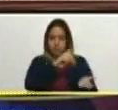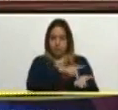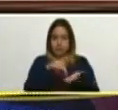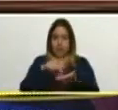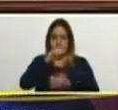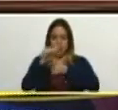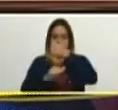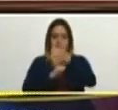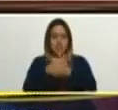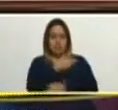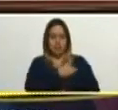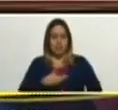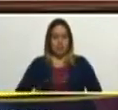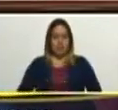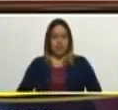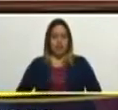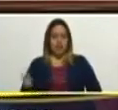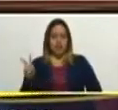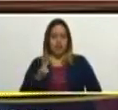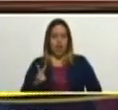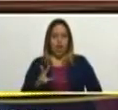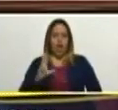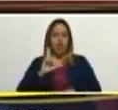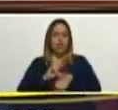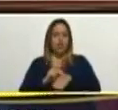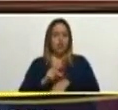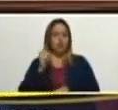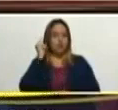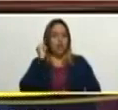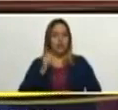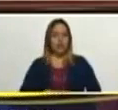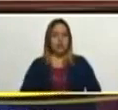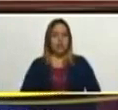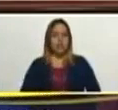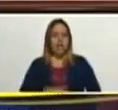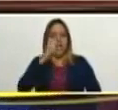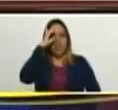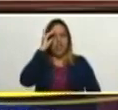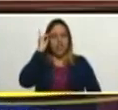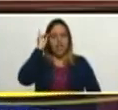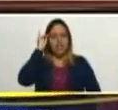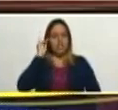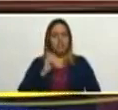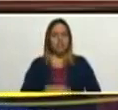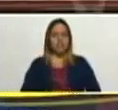Vicepresidenta Ejecutiva de la República, doctora del Cieloína Rodríguez Gómez,